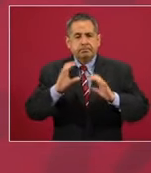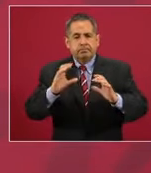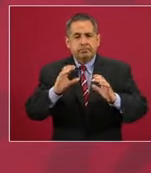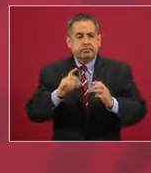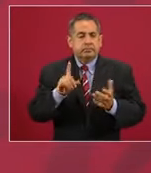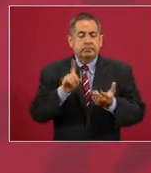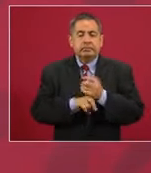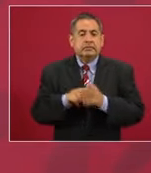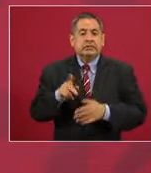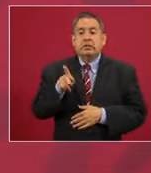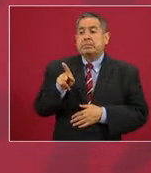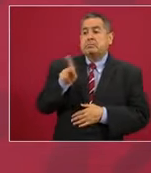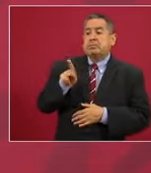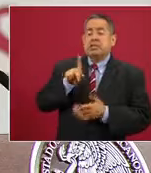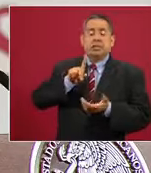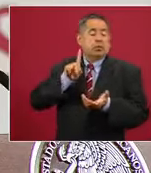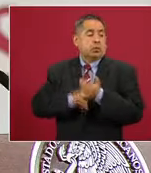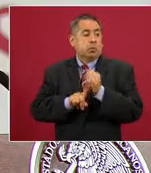infiltrados,